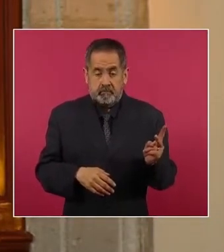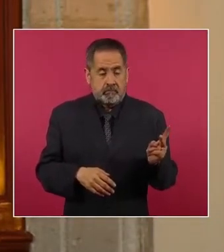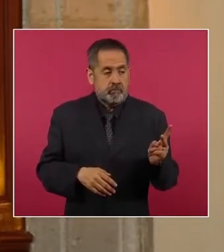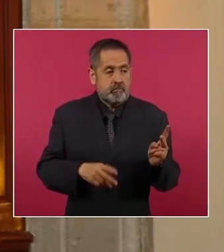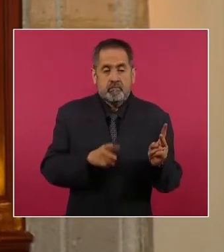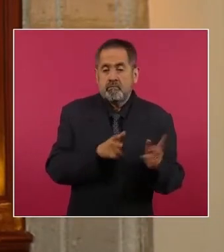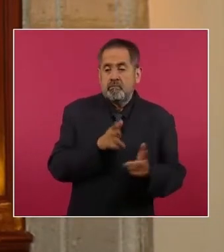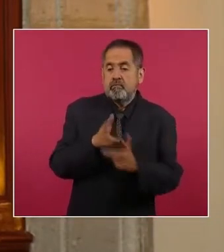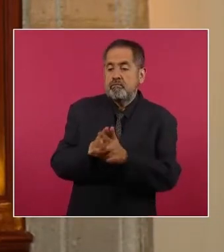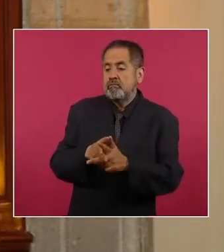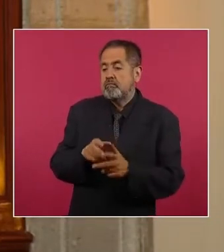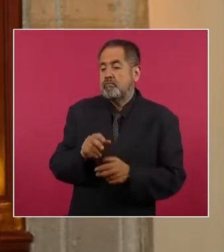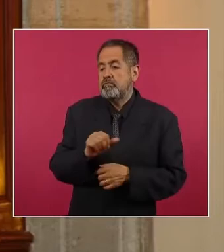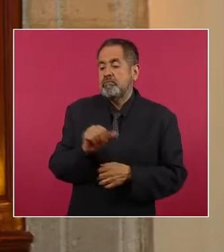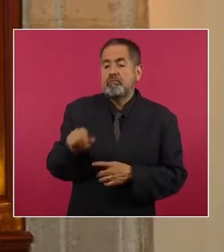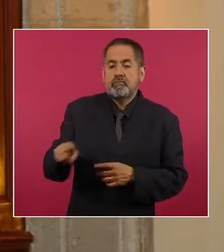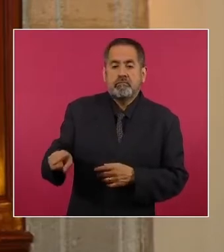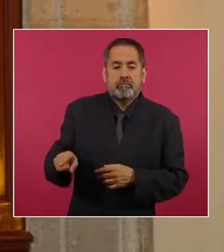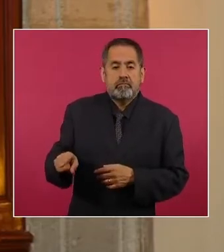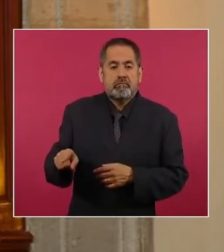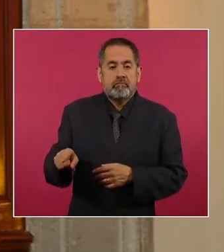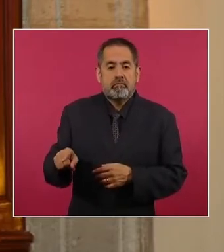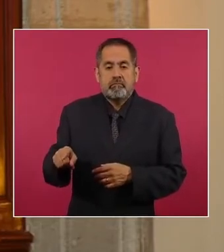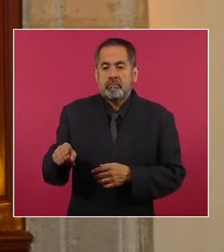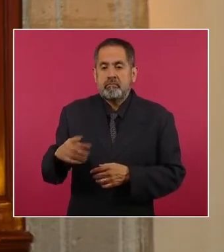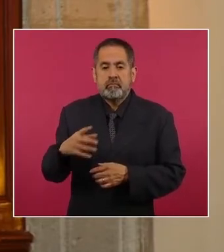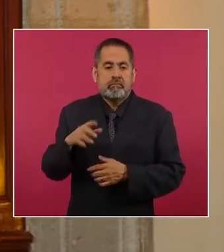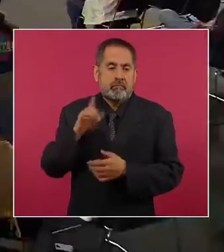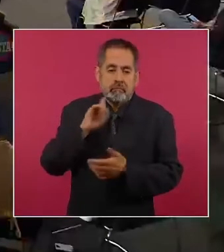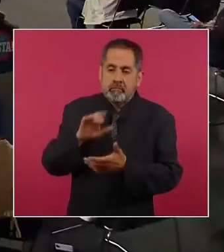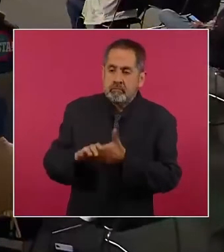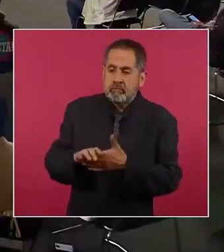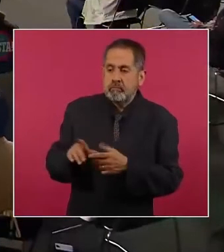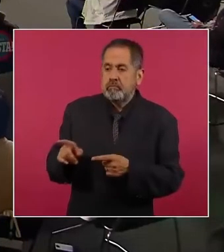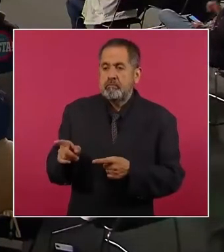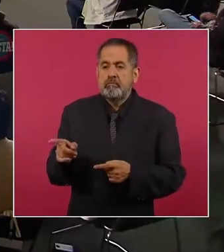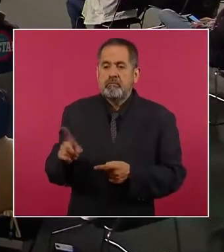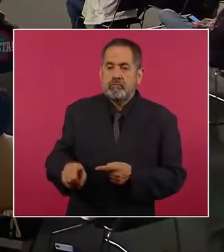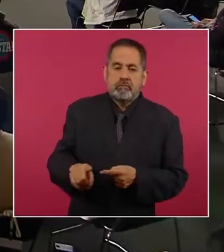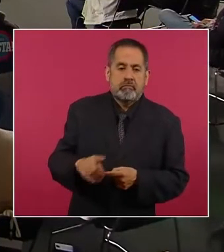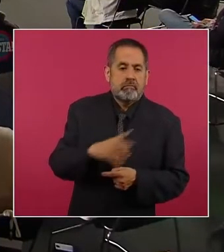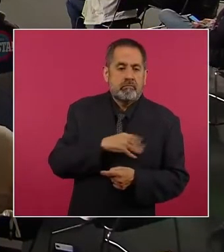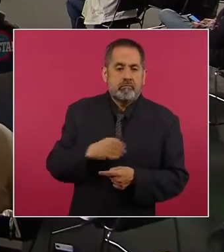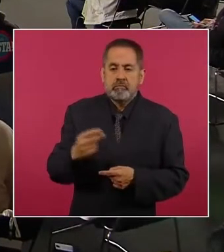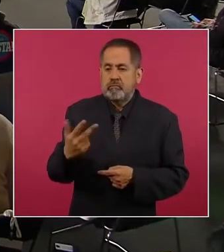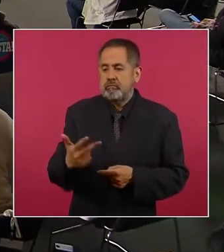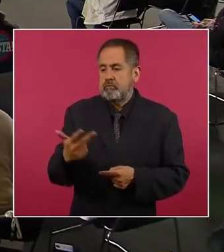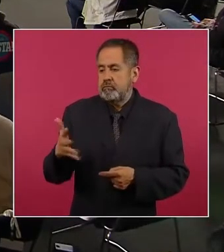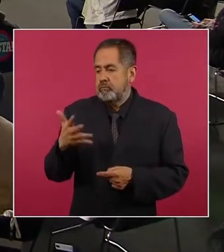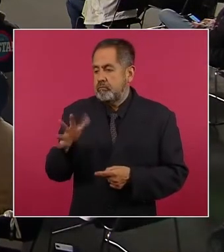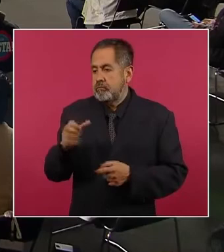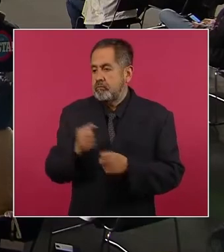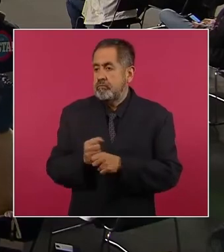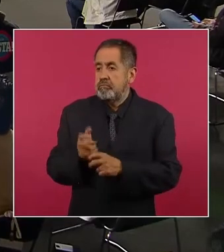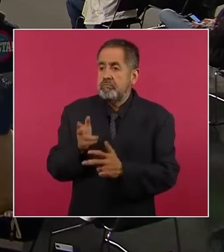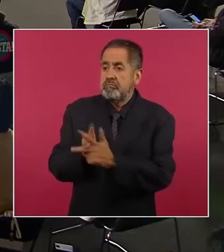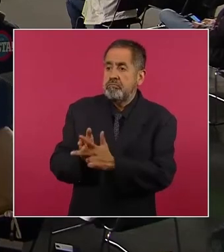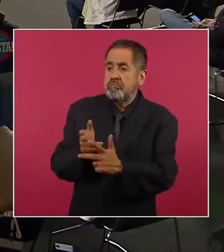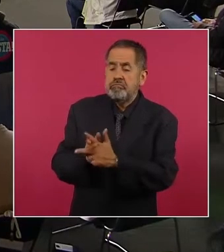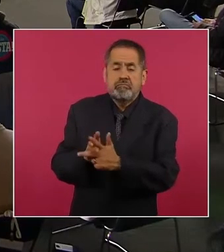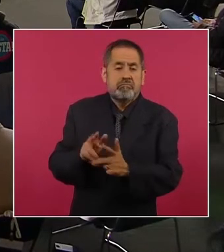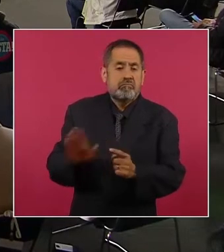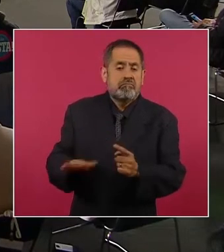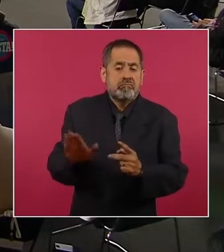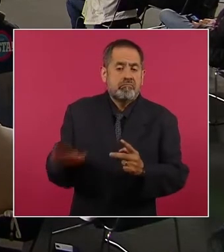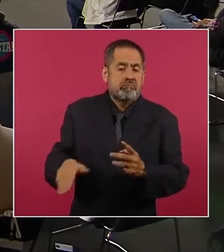vida esposa e hijos de ocho y dos años, es decir, a la esposa y a los dos menores de ocho y dos años